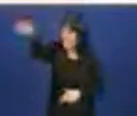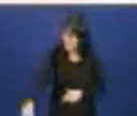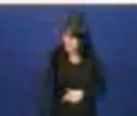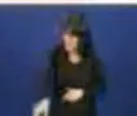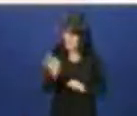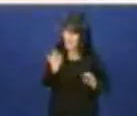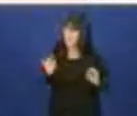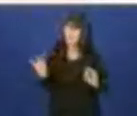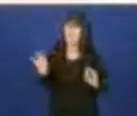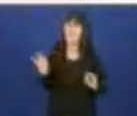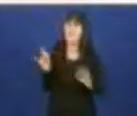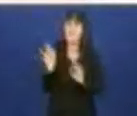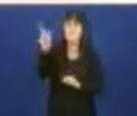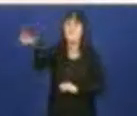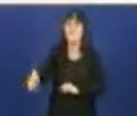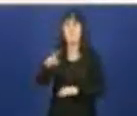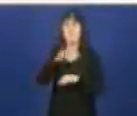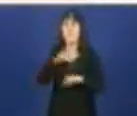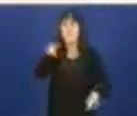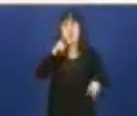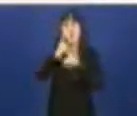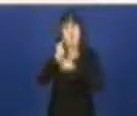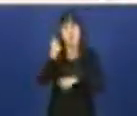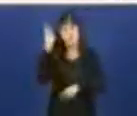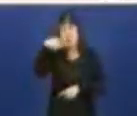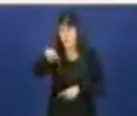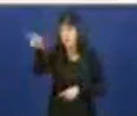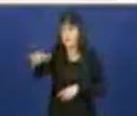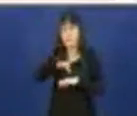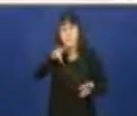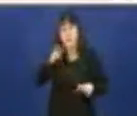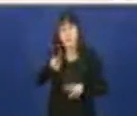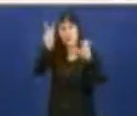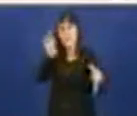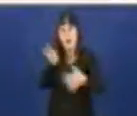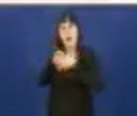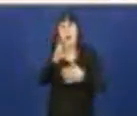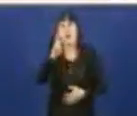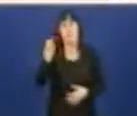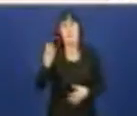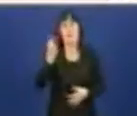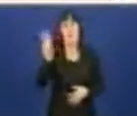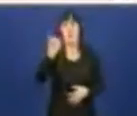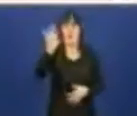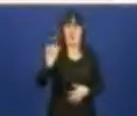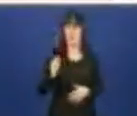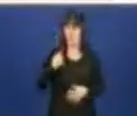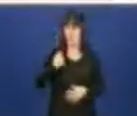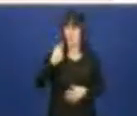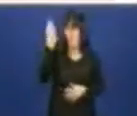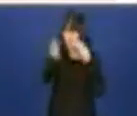sensible ao que pase con POVISA no futuro. O sabe perfectamente. E creo que ten vostede aquí unha responsabilidade